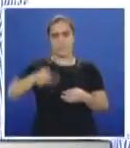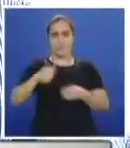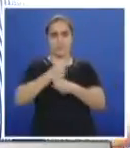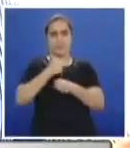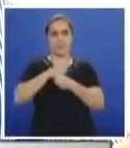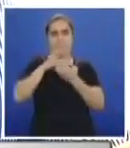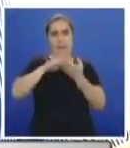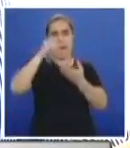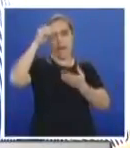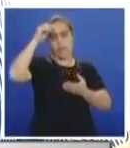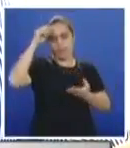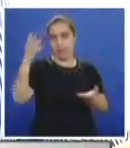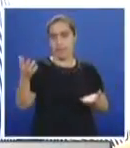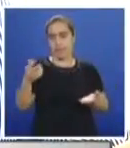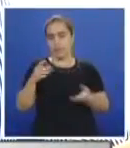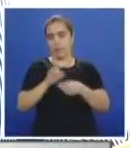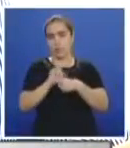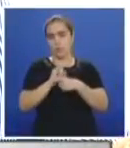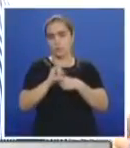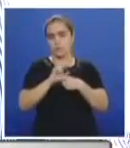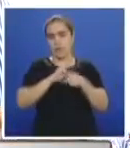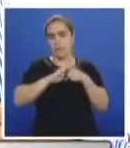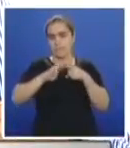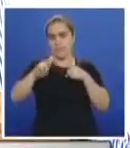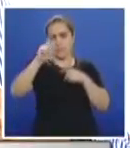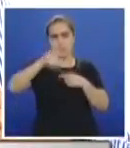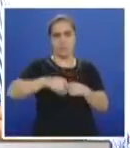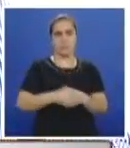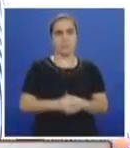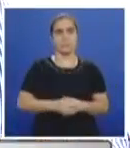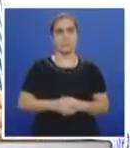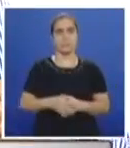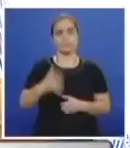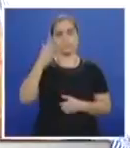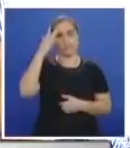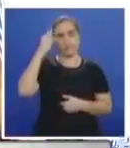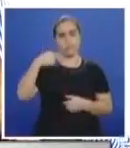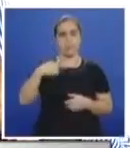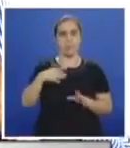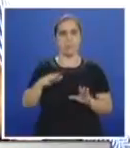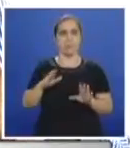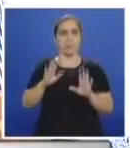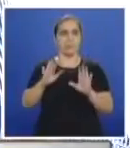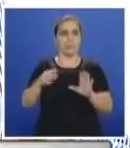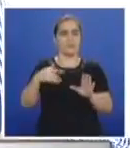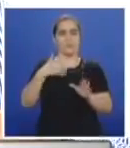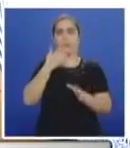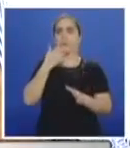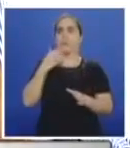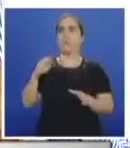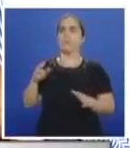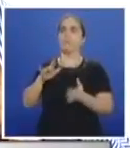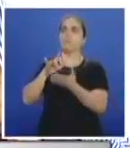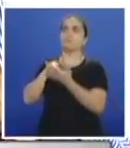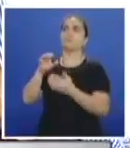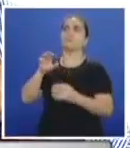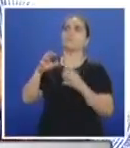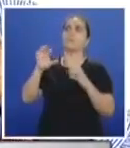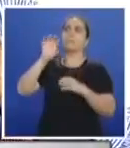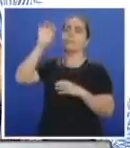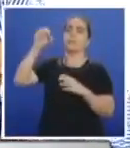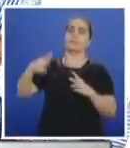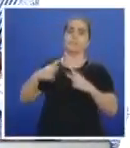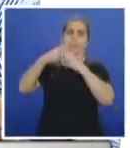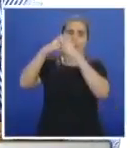aprendan a tomar el transporte público integral. Usted va a Nueva York, usted va a París, usted va a